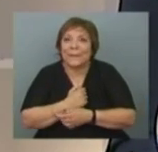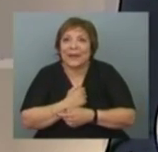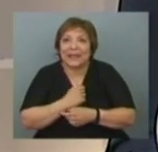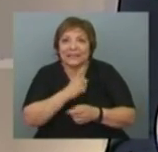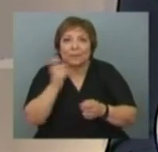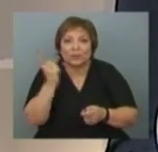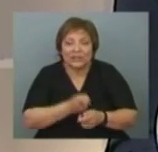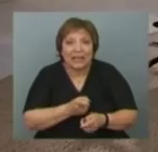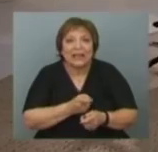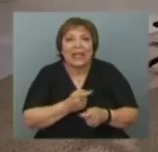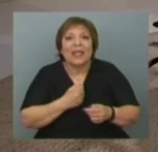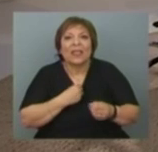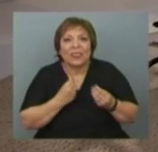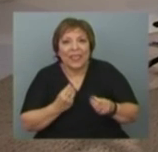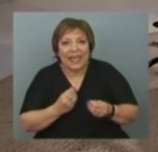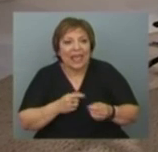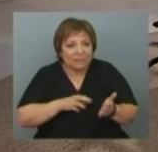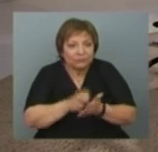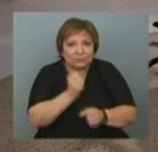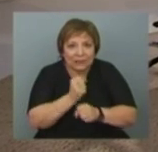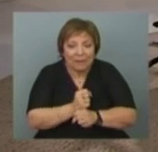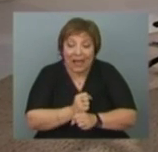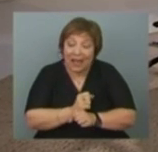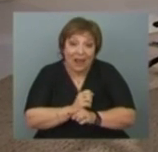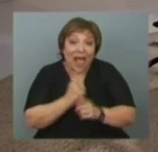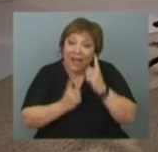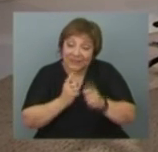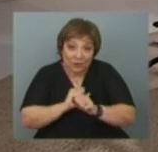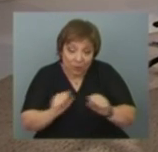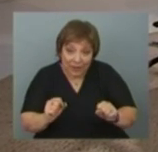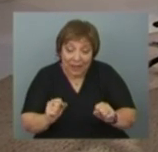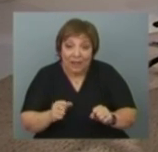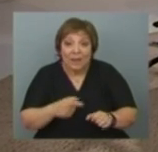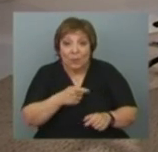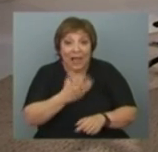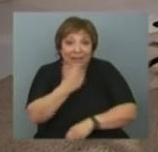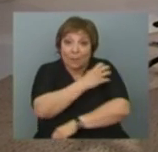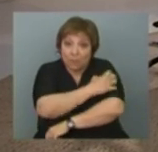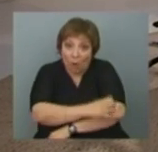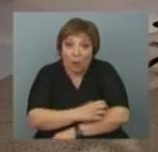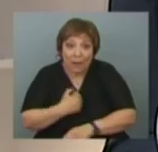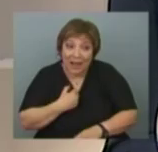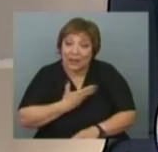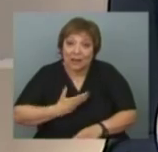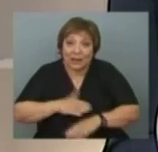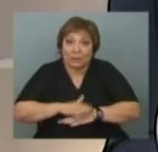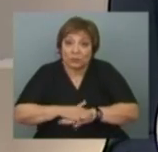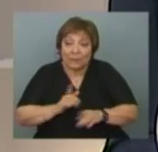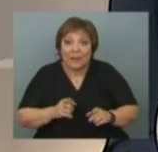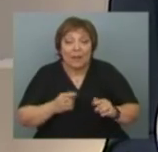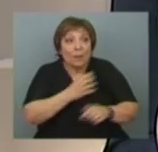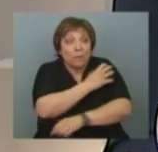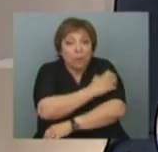responsabilidad la tiene el Estado porque fuimos capaces de hacer retroceder a la pobreza, porque fuimos capaces de bajar